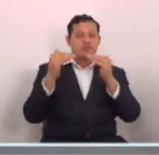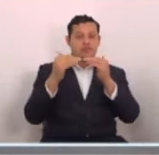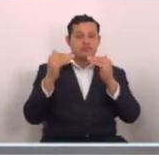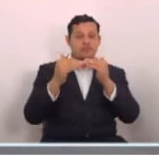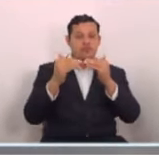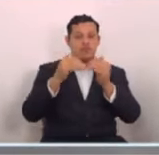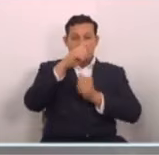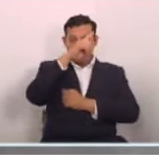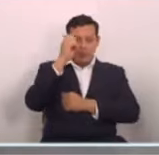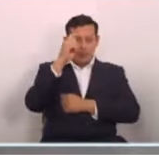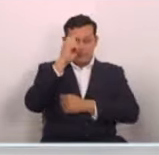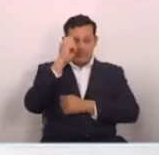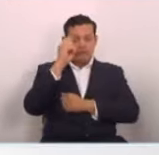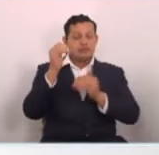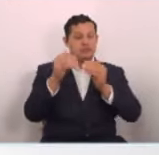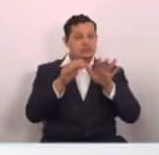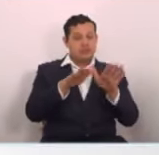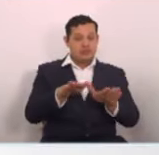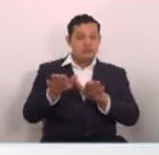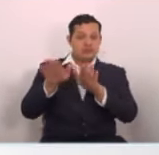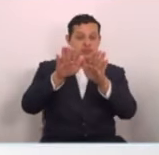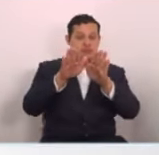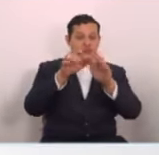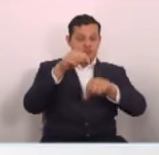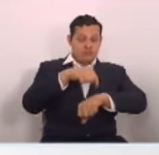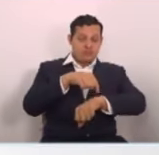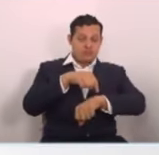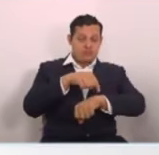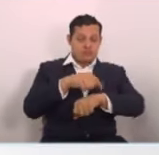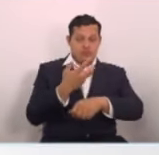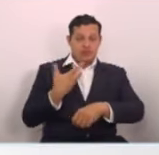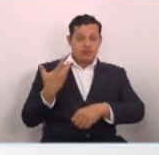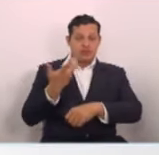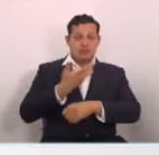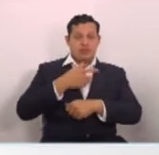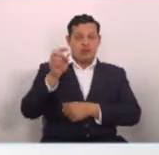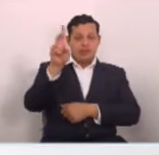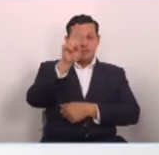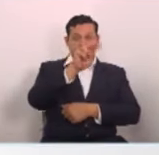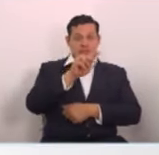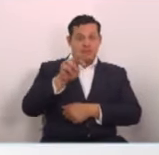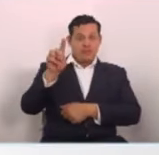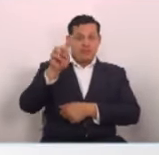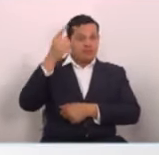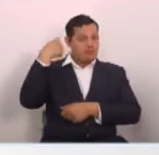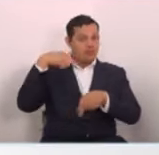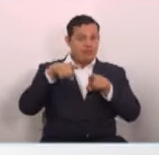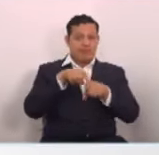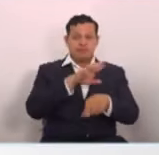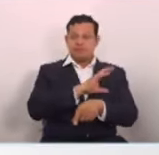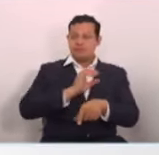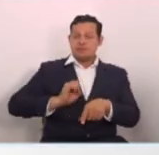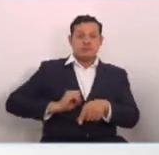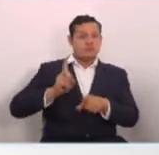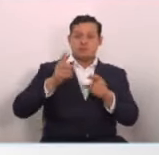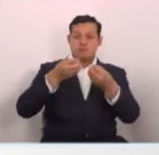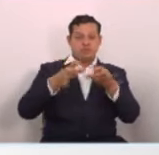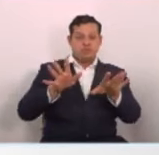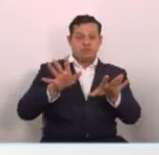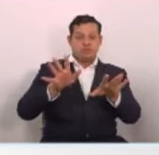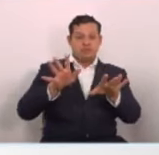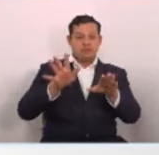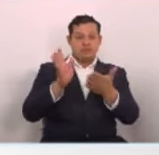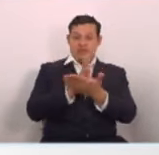quedar atrás. Queremos también agradecerles en estos momentos a todos los amigos televidentes de la DIA, por a quienes no se pierden ninguna sesión